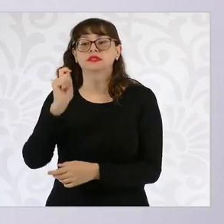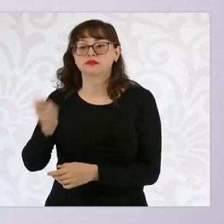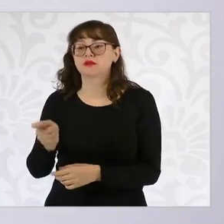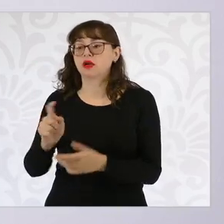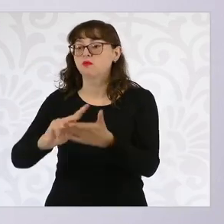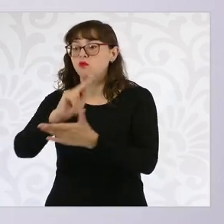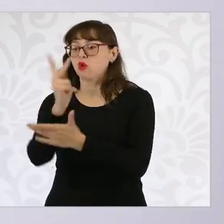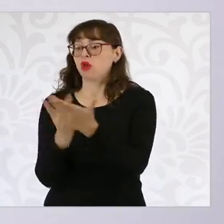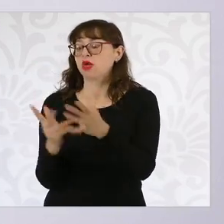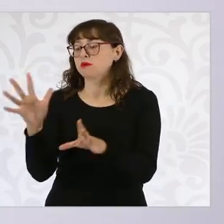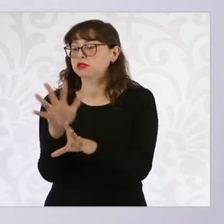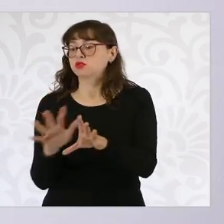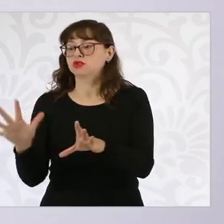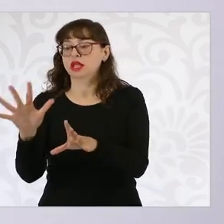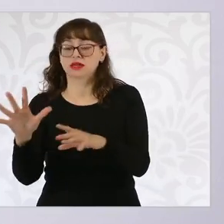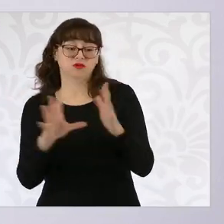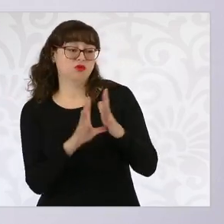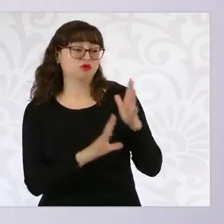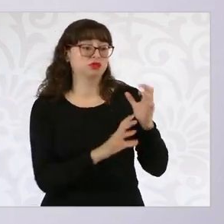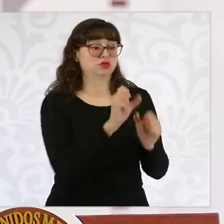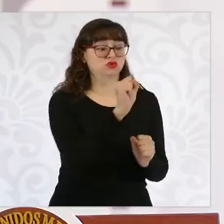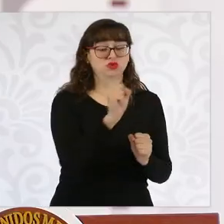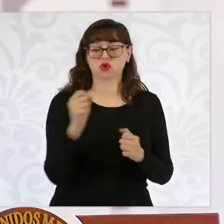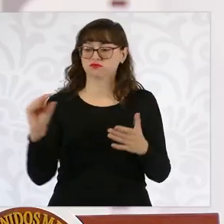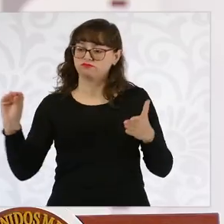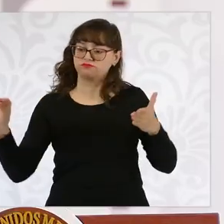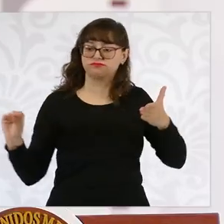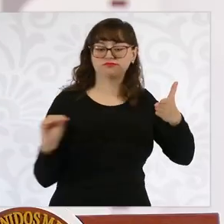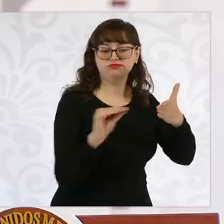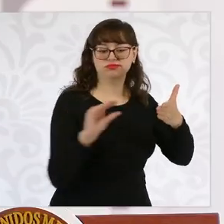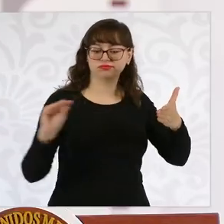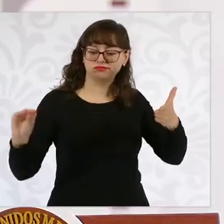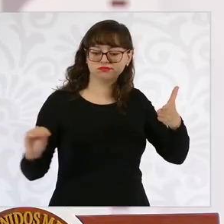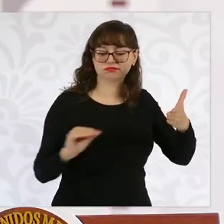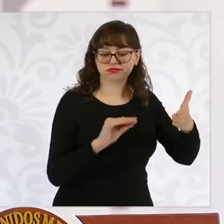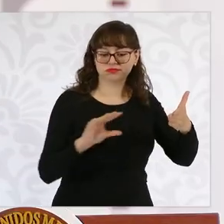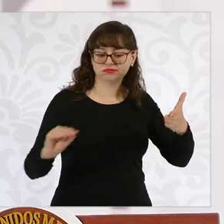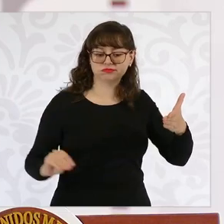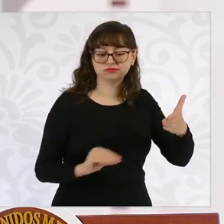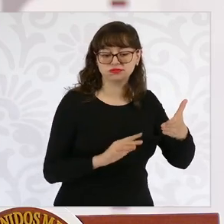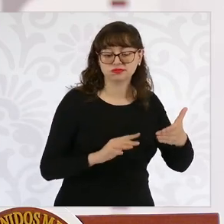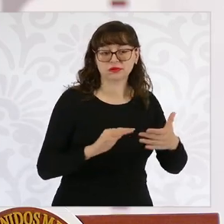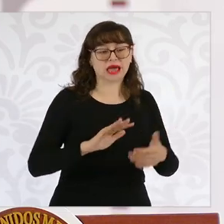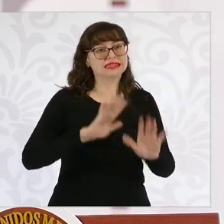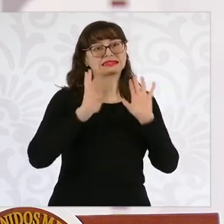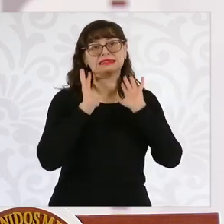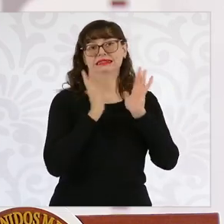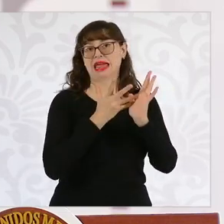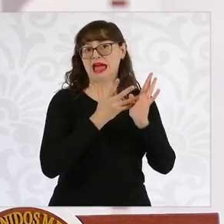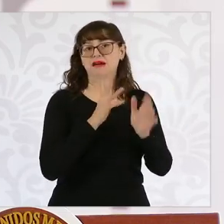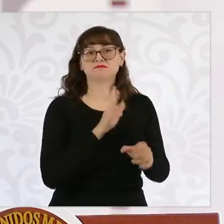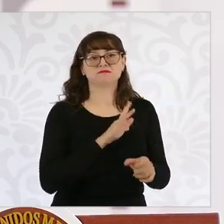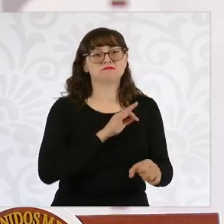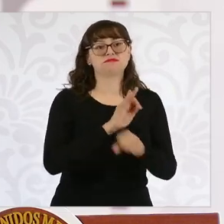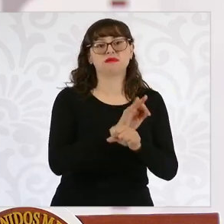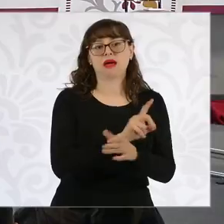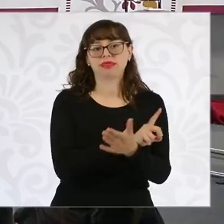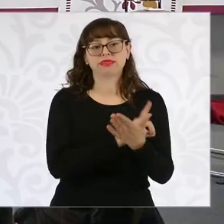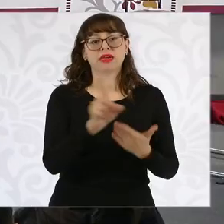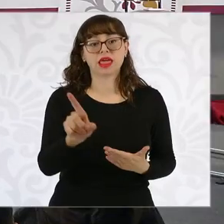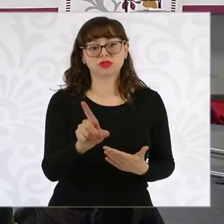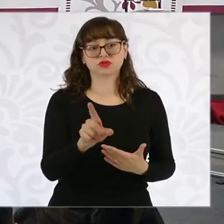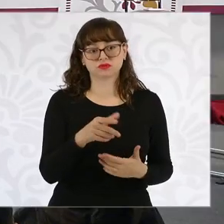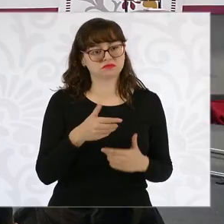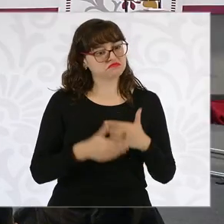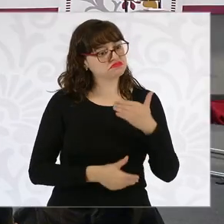los programas de bienestar. Y eso nos da mucho gusto porque nos permite seguir avanzando en la